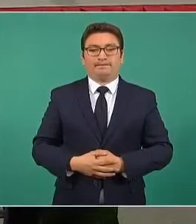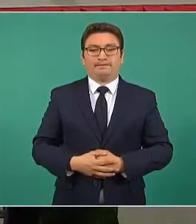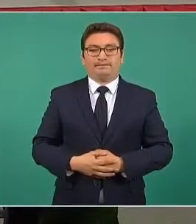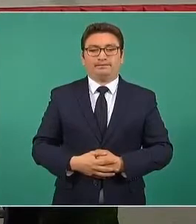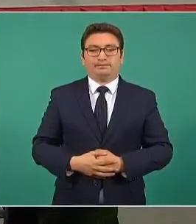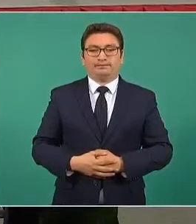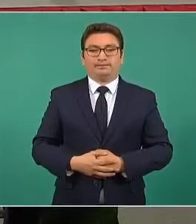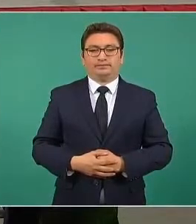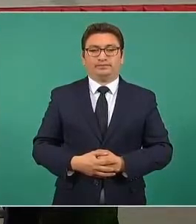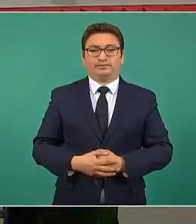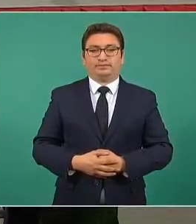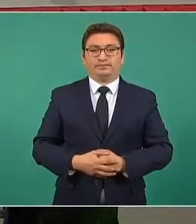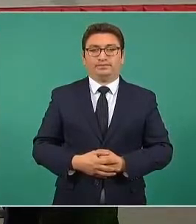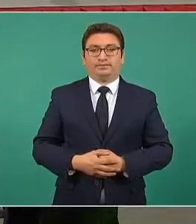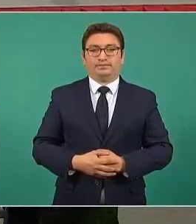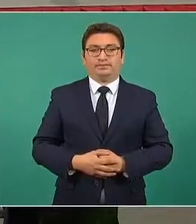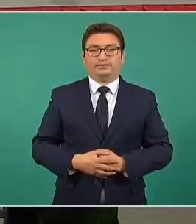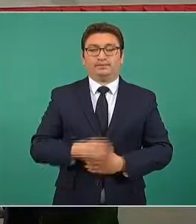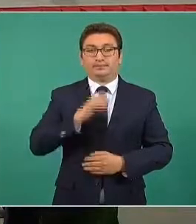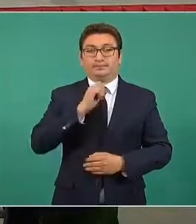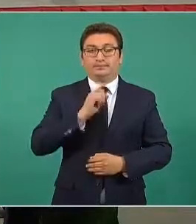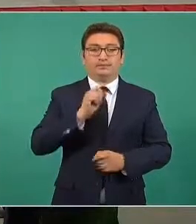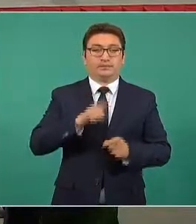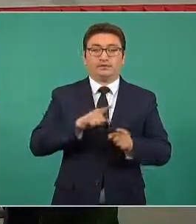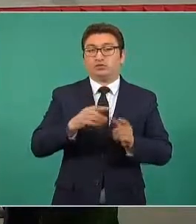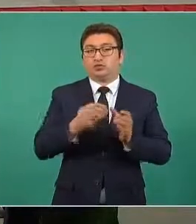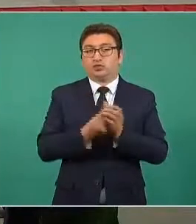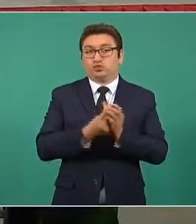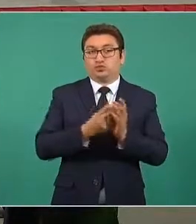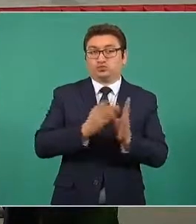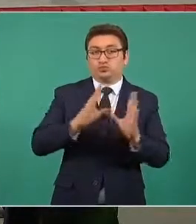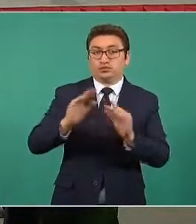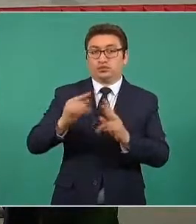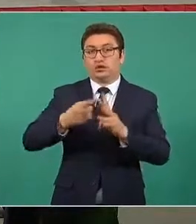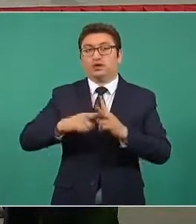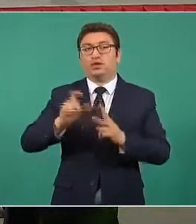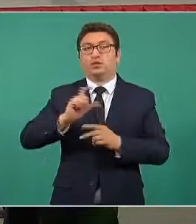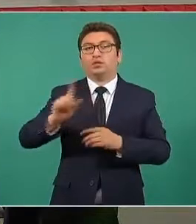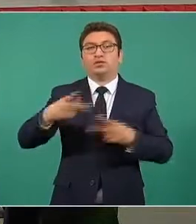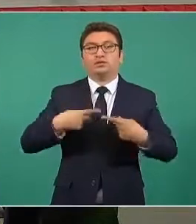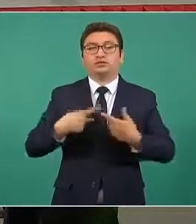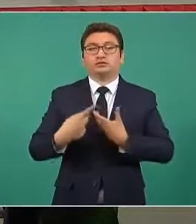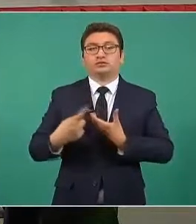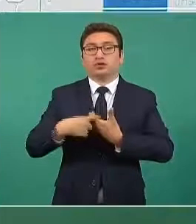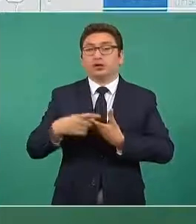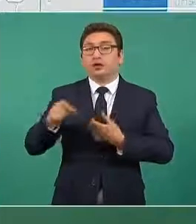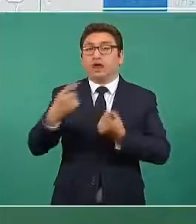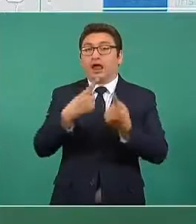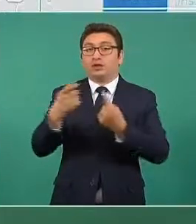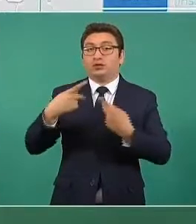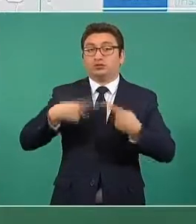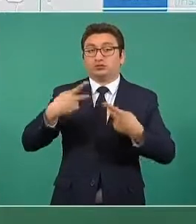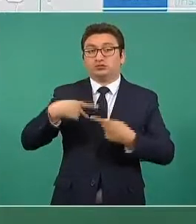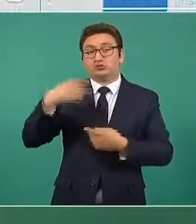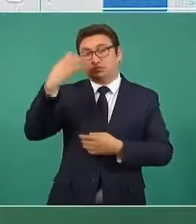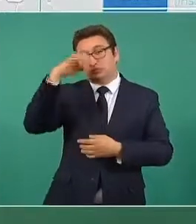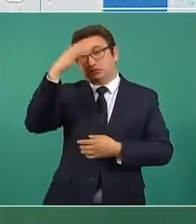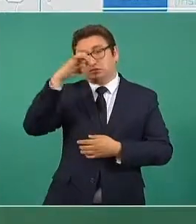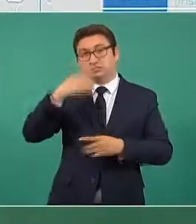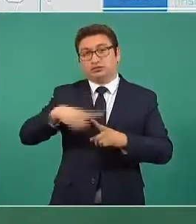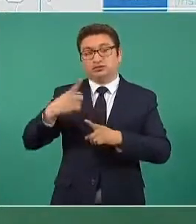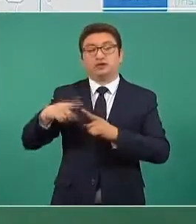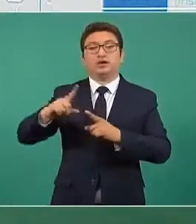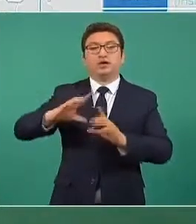Esta misma formación, perdón, el curso de formación inicial para personal de veteranos, que se imparte